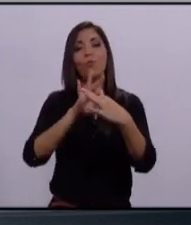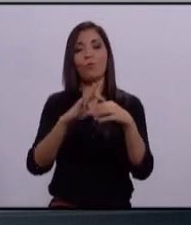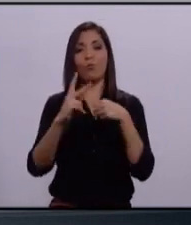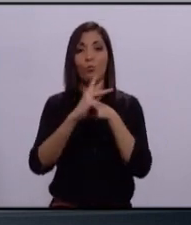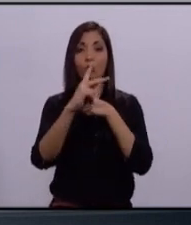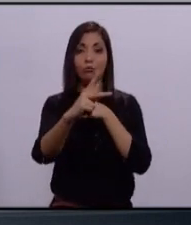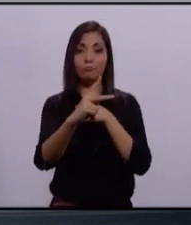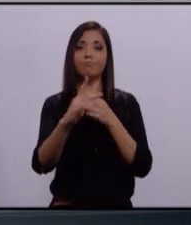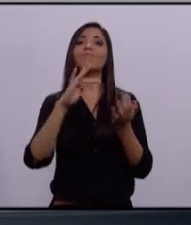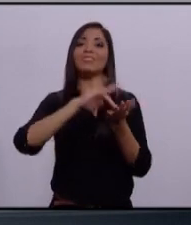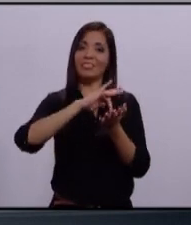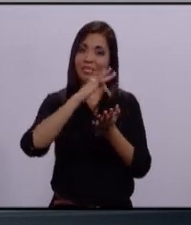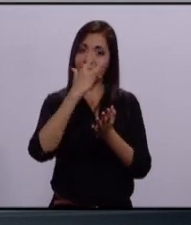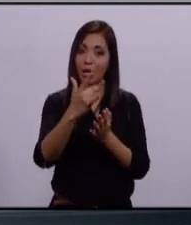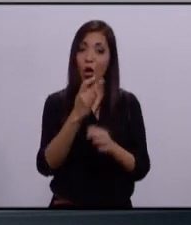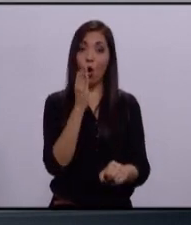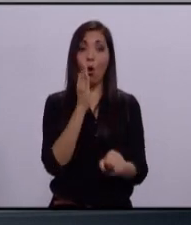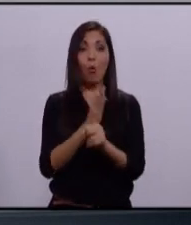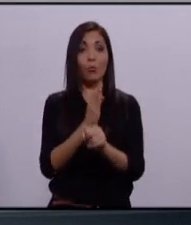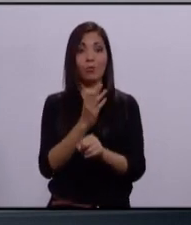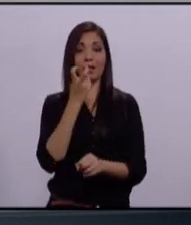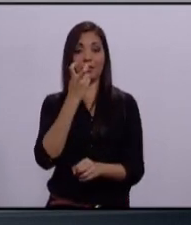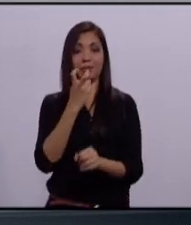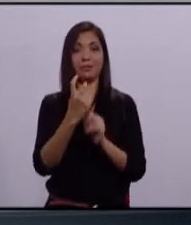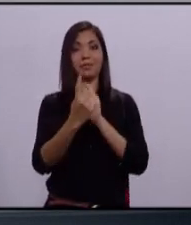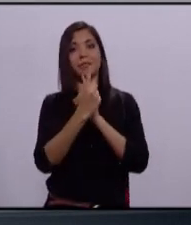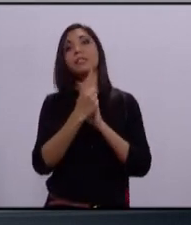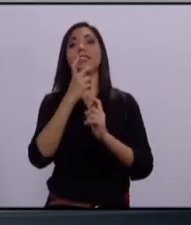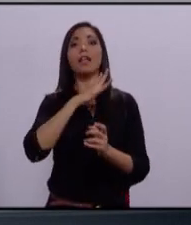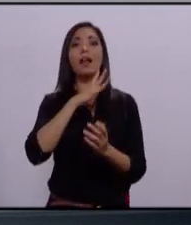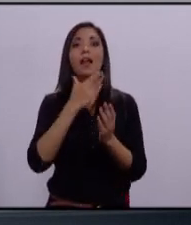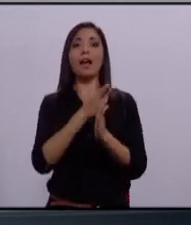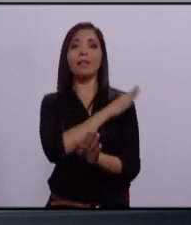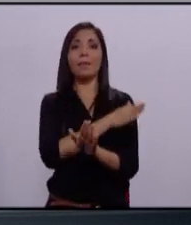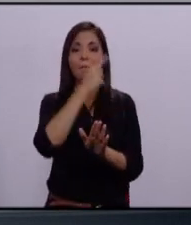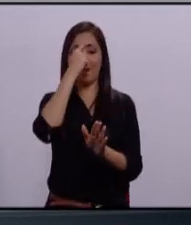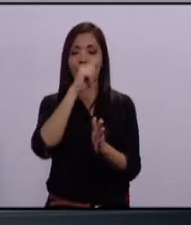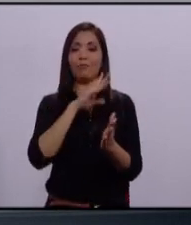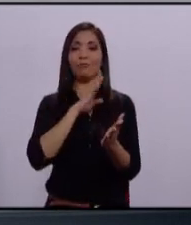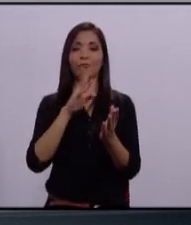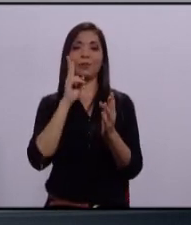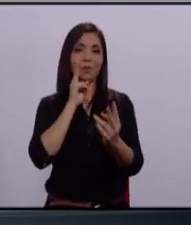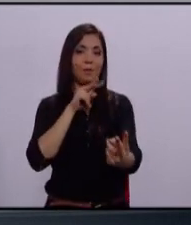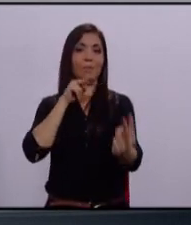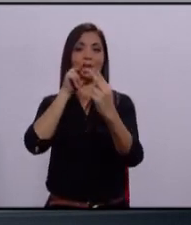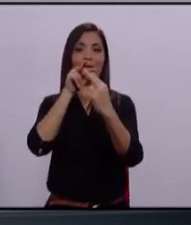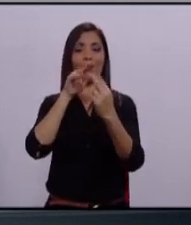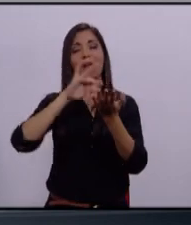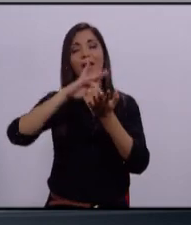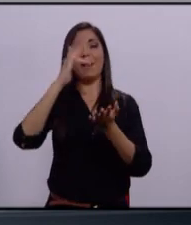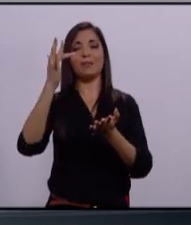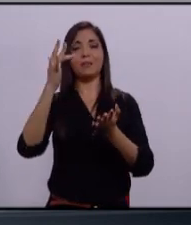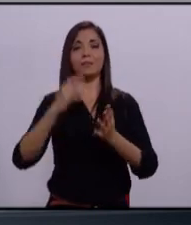Te agradezco este momento que tienes en tu agenda para vernos. Gracias.